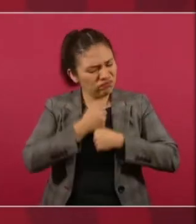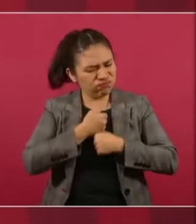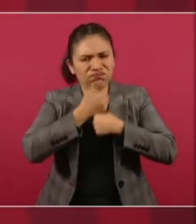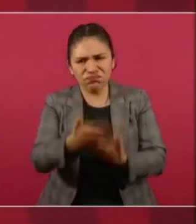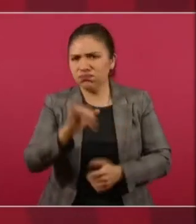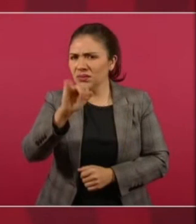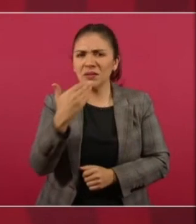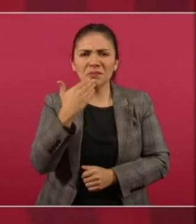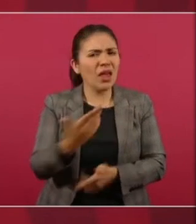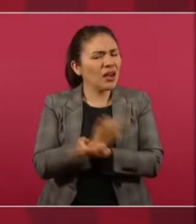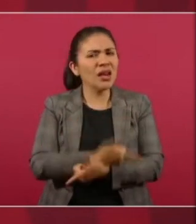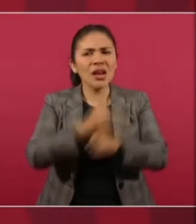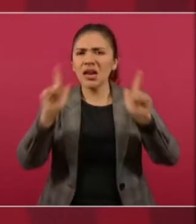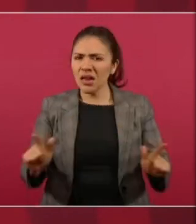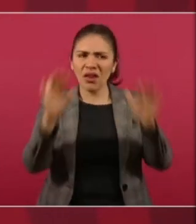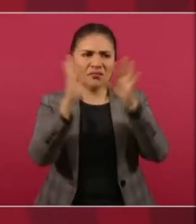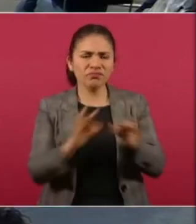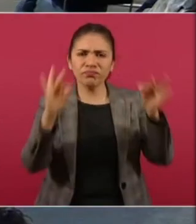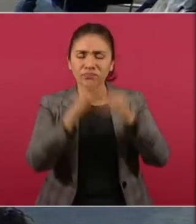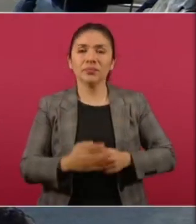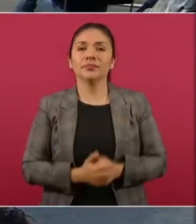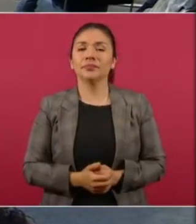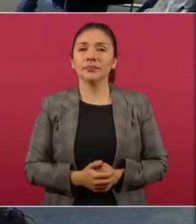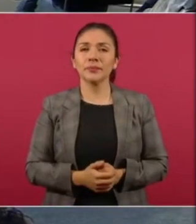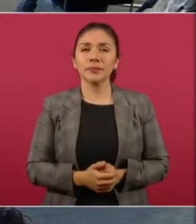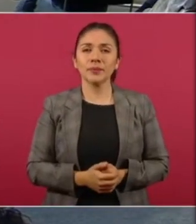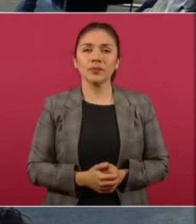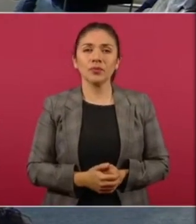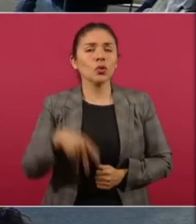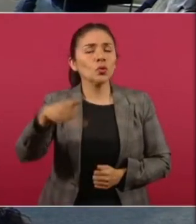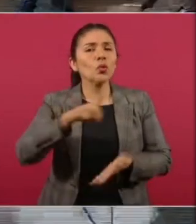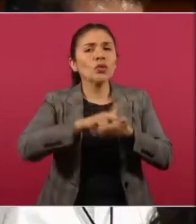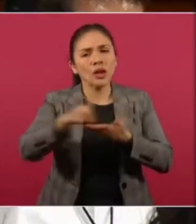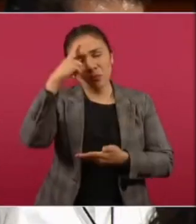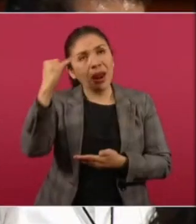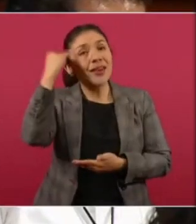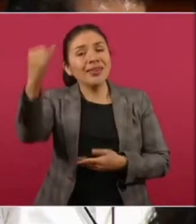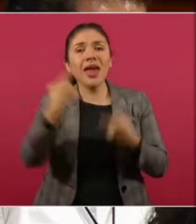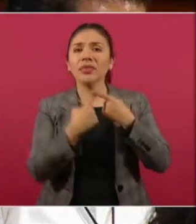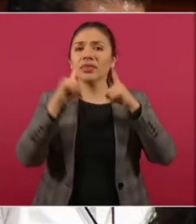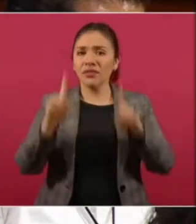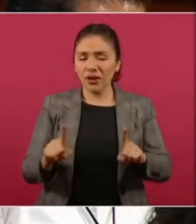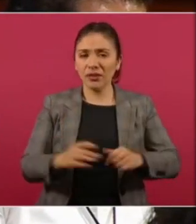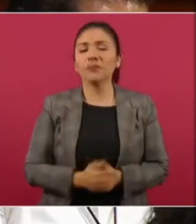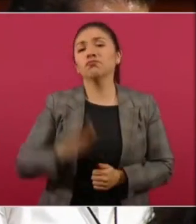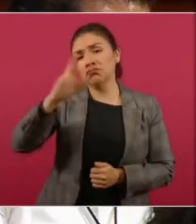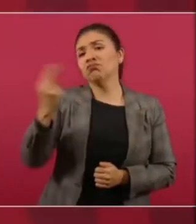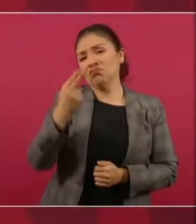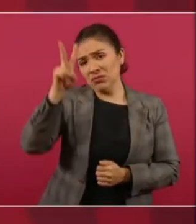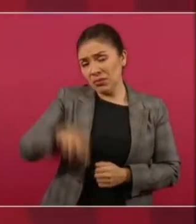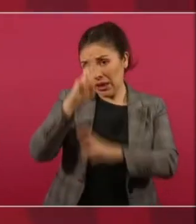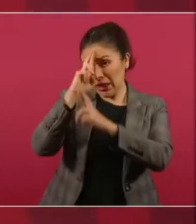con libertad tu derecho a disentir. Que se respete realmente la libertad de expresión.